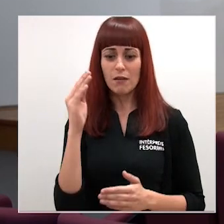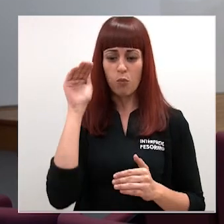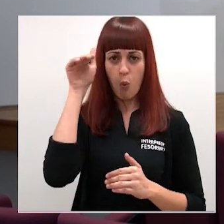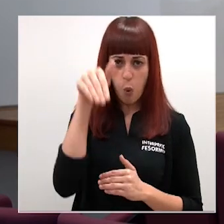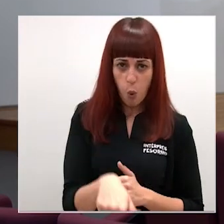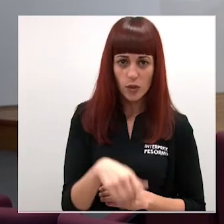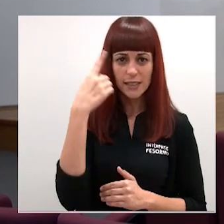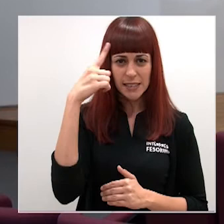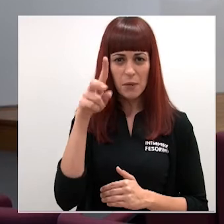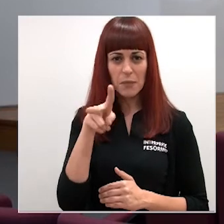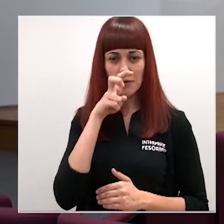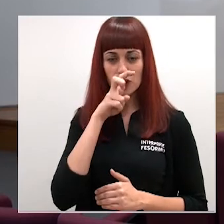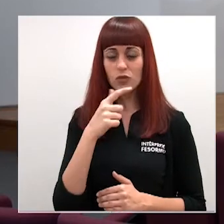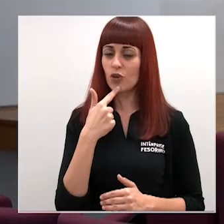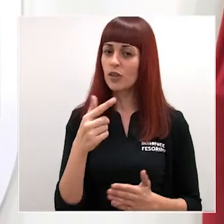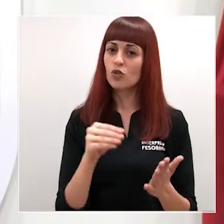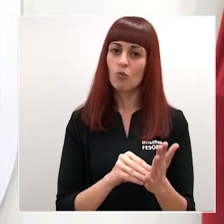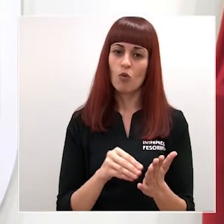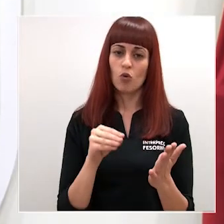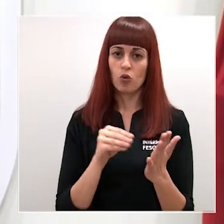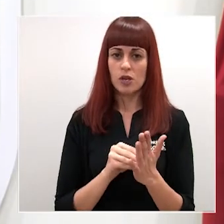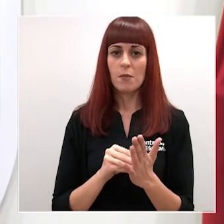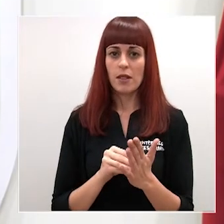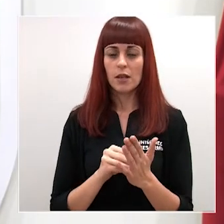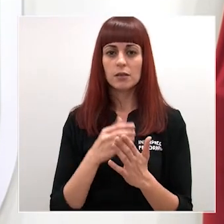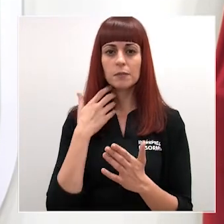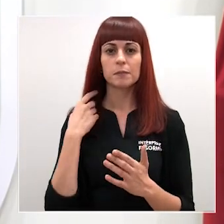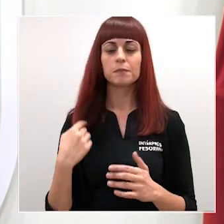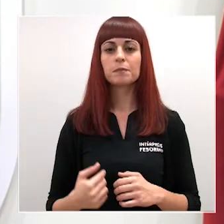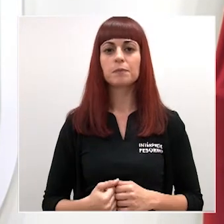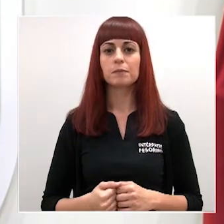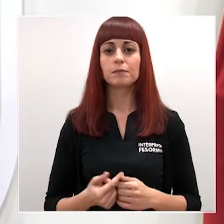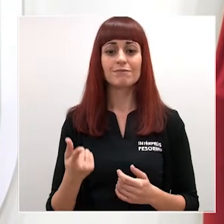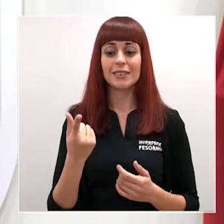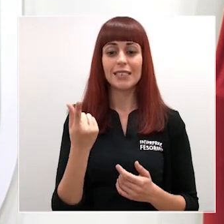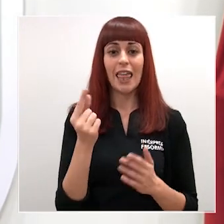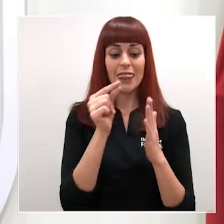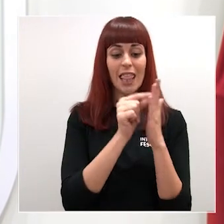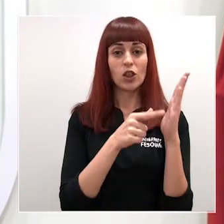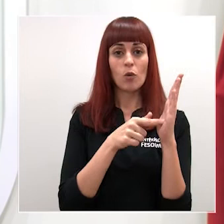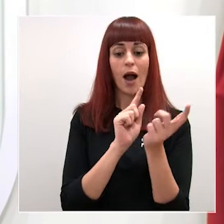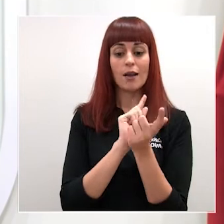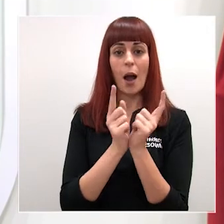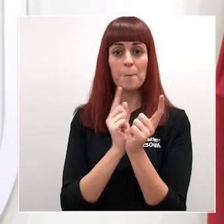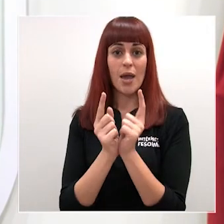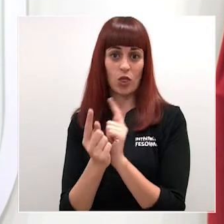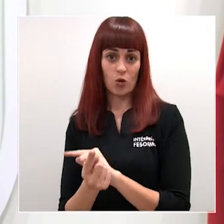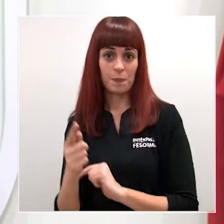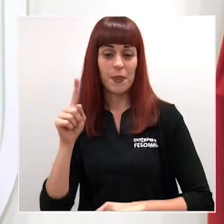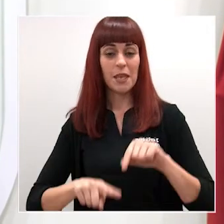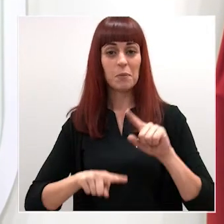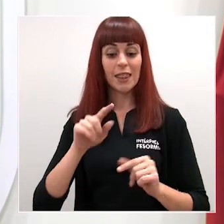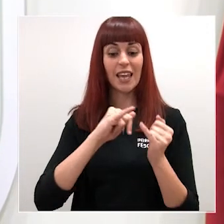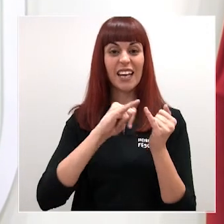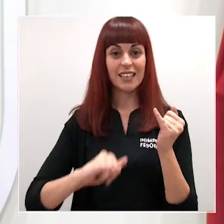Bueno como he dicho muchas veces ese dato va variando conforme va evolucionando pues la crisis